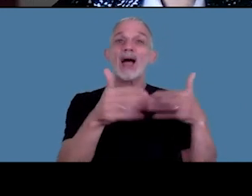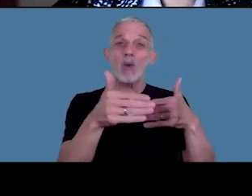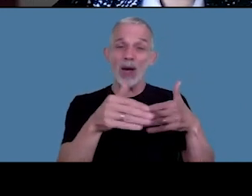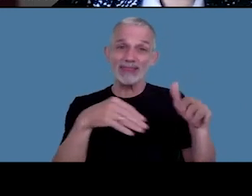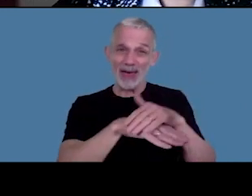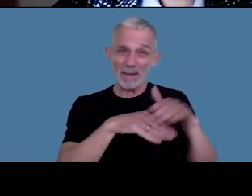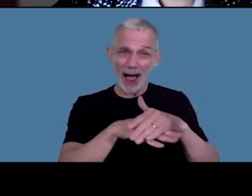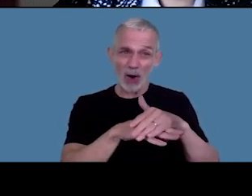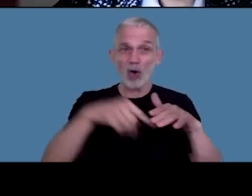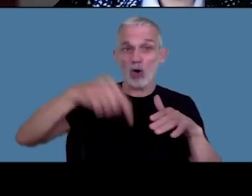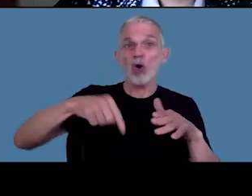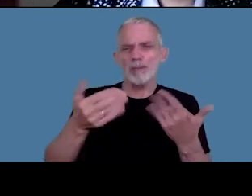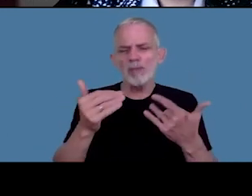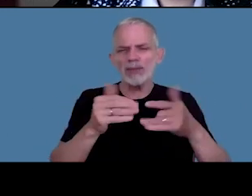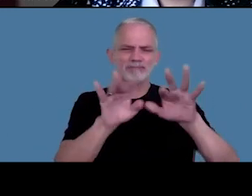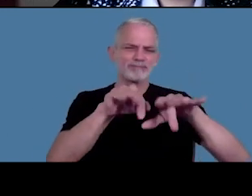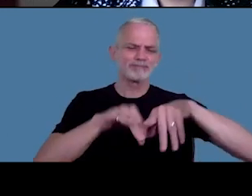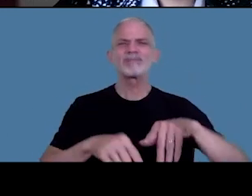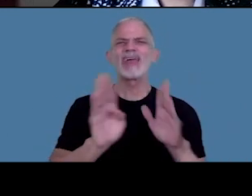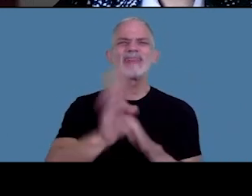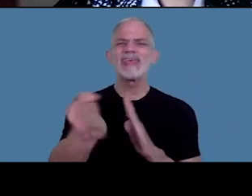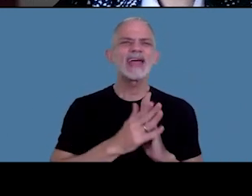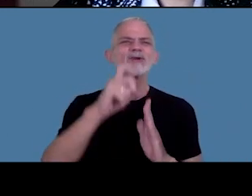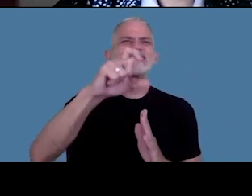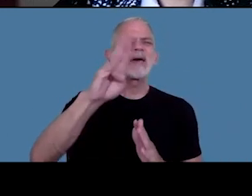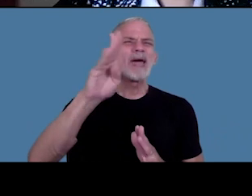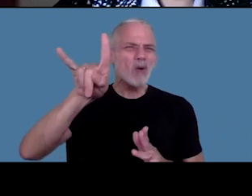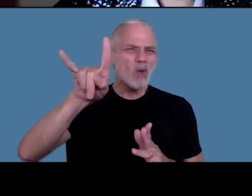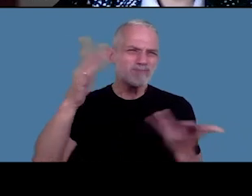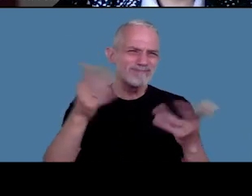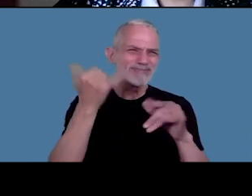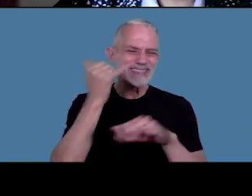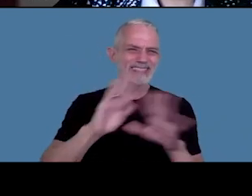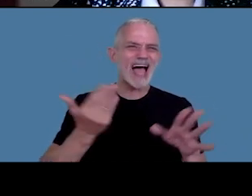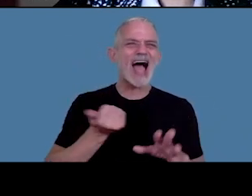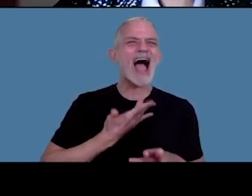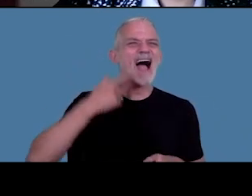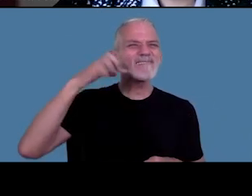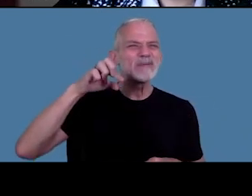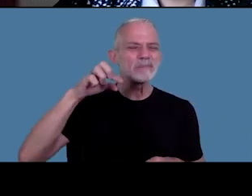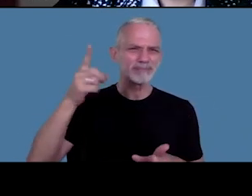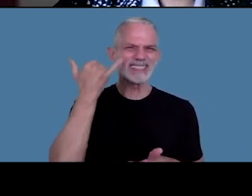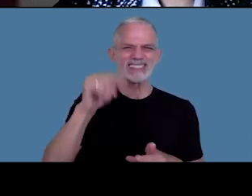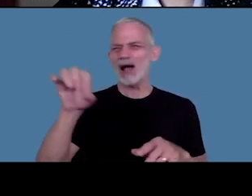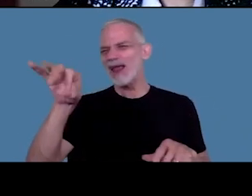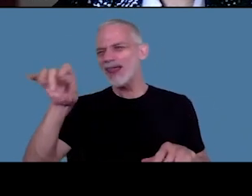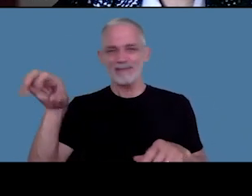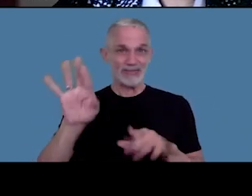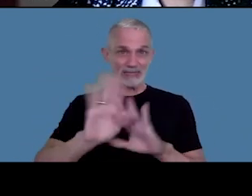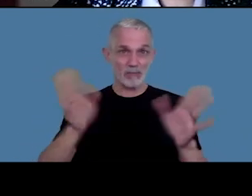que hoy ustedes lo pueden cargar directamente en CBU cuando tienen el alta aunque sea con CUIL